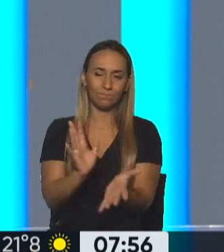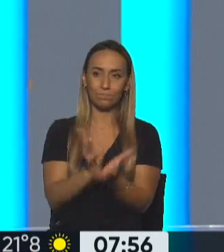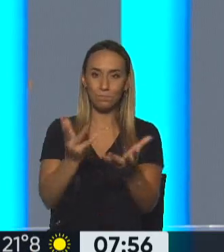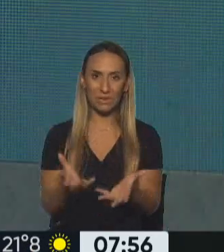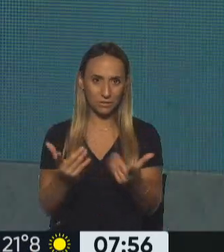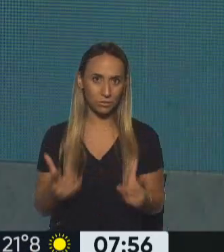Aires. Muchas gracias, Vero.